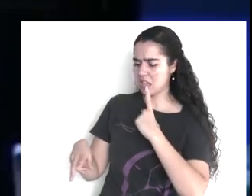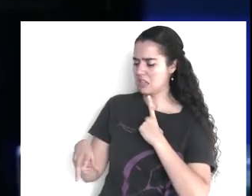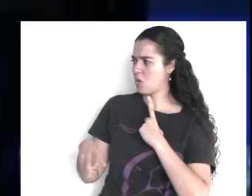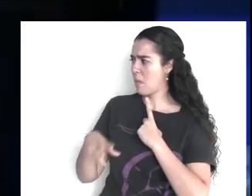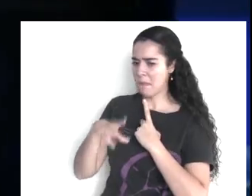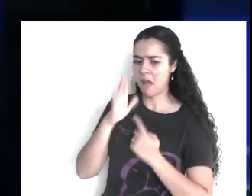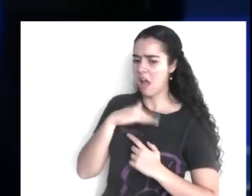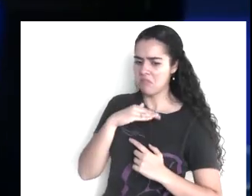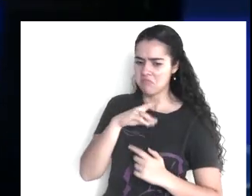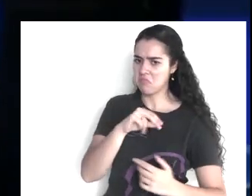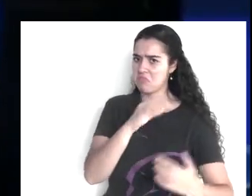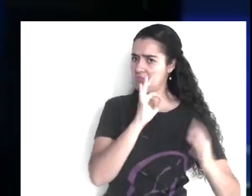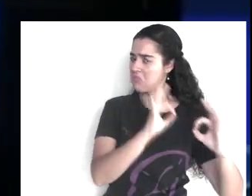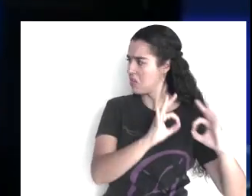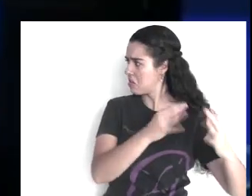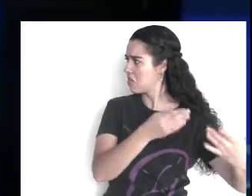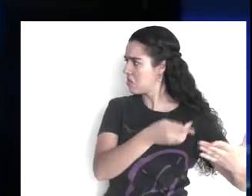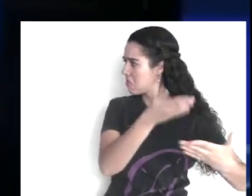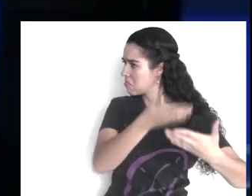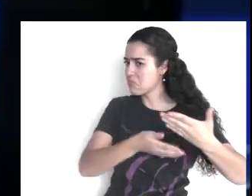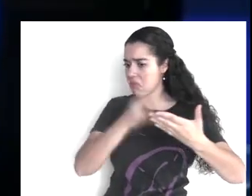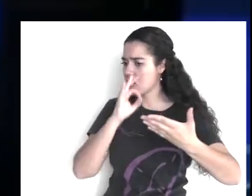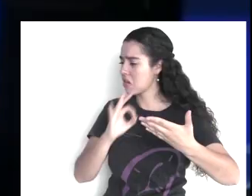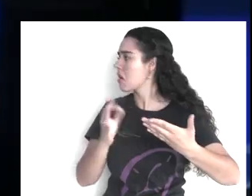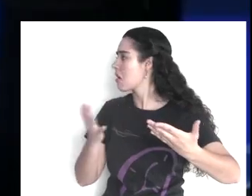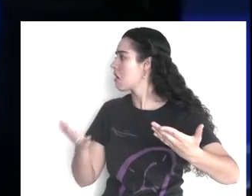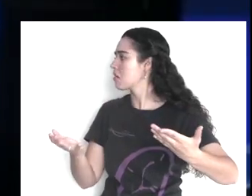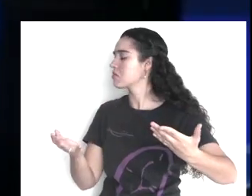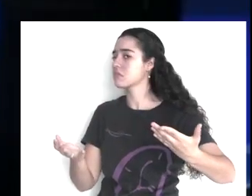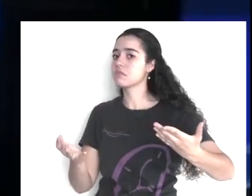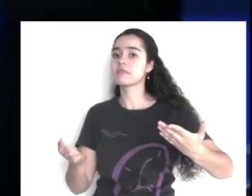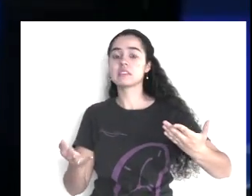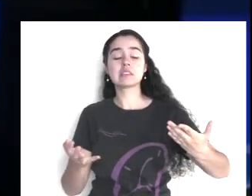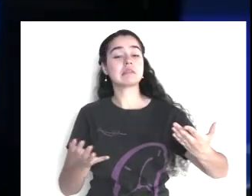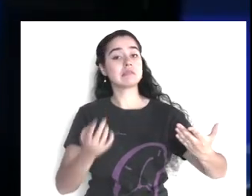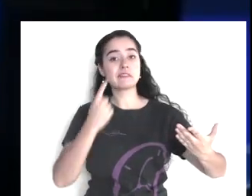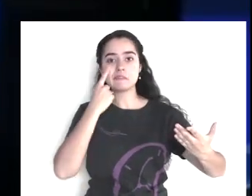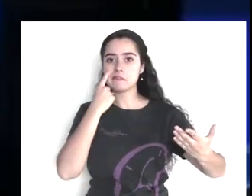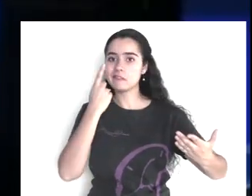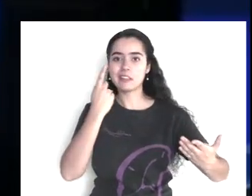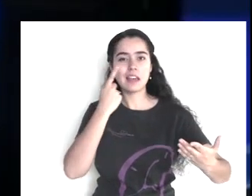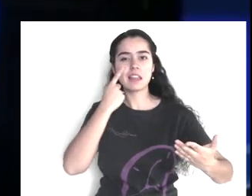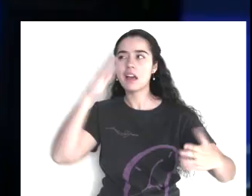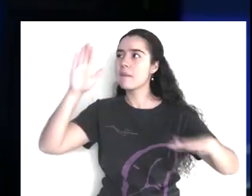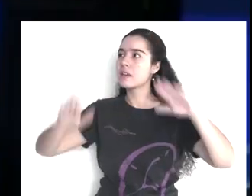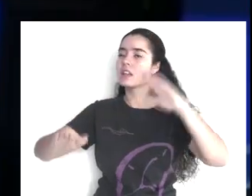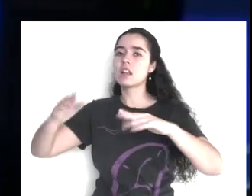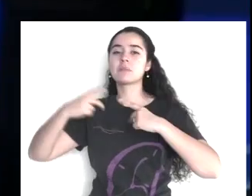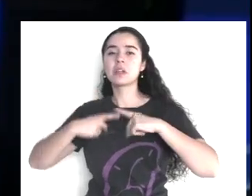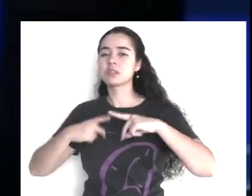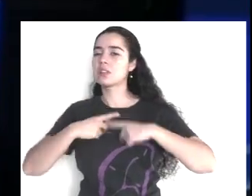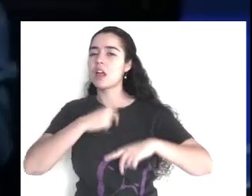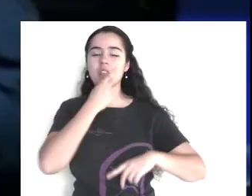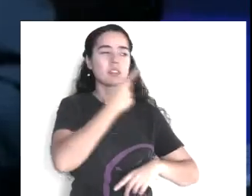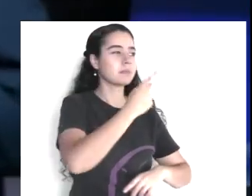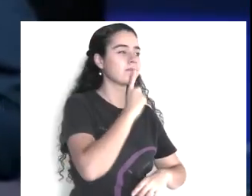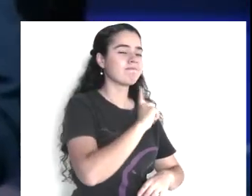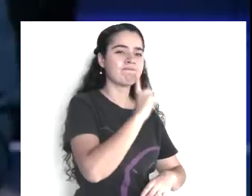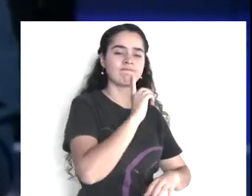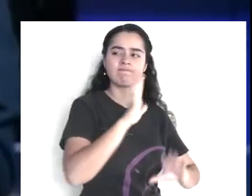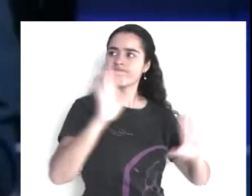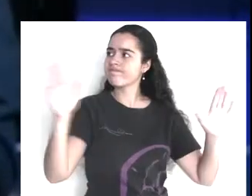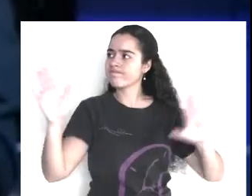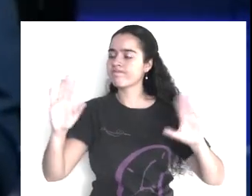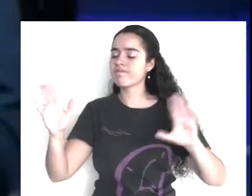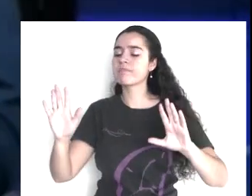le digo, fíjate, si nosotros lo damos por un, por hecho, si lo damos por cierto, entonces, ahora, tú